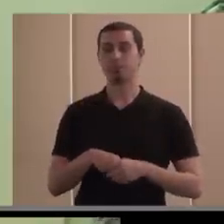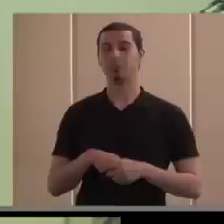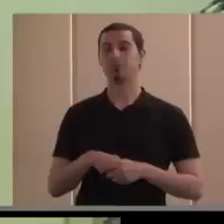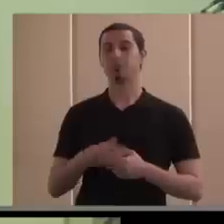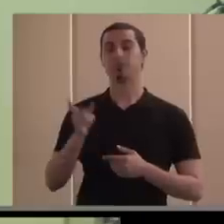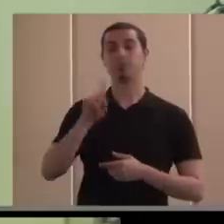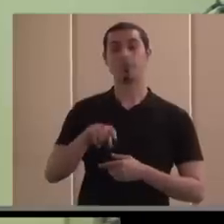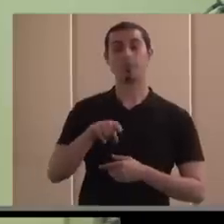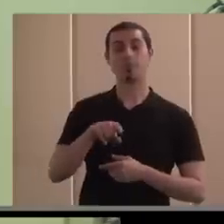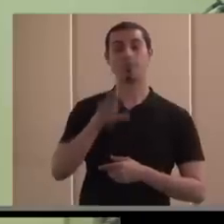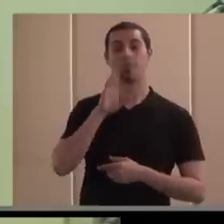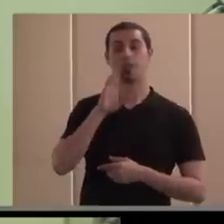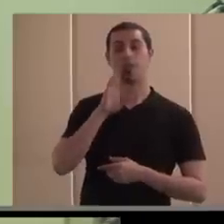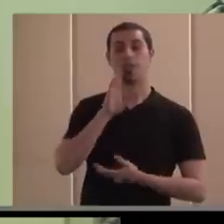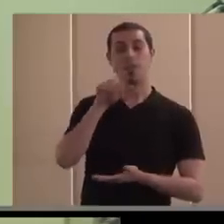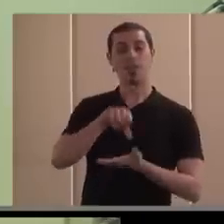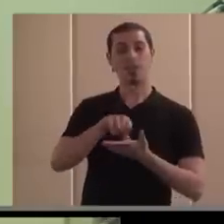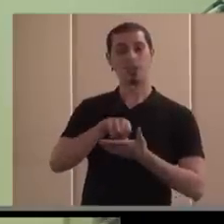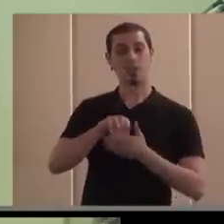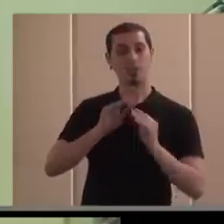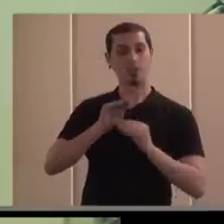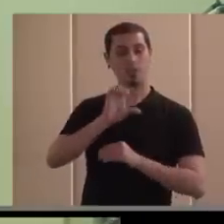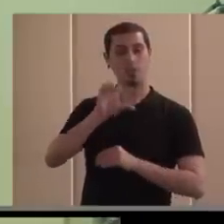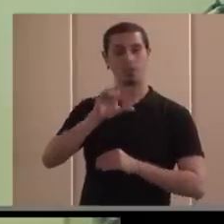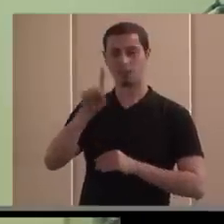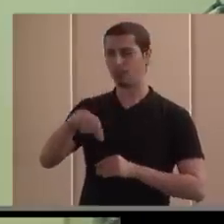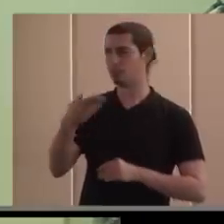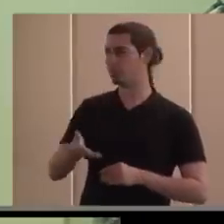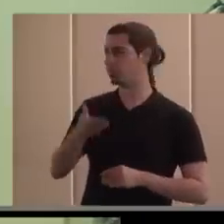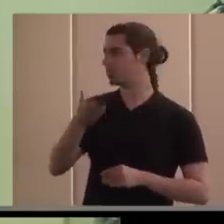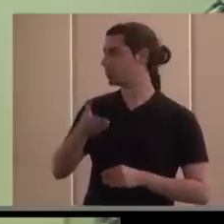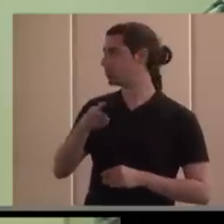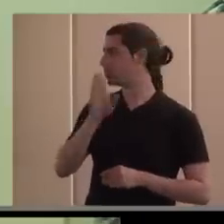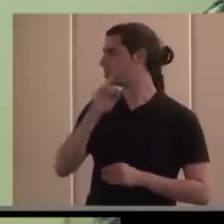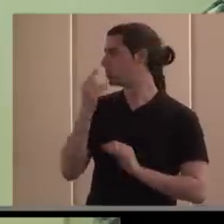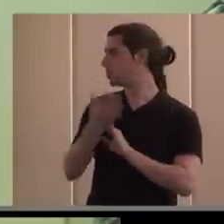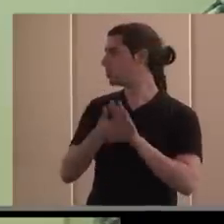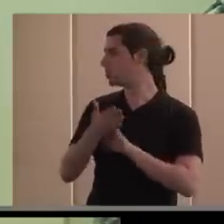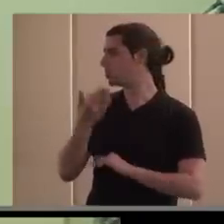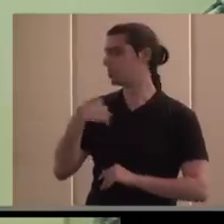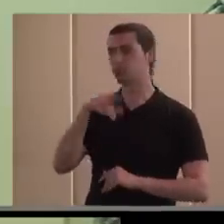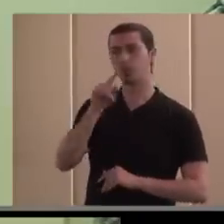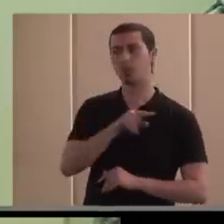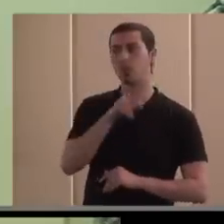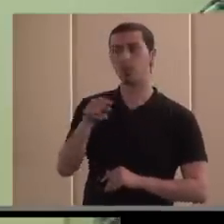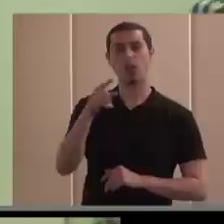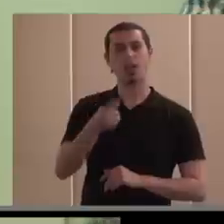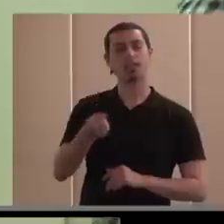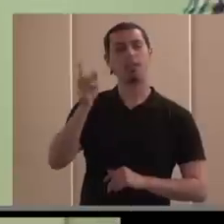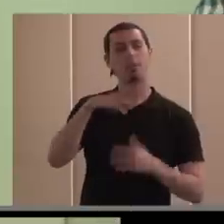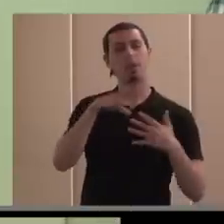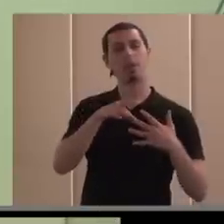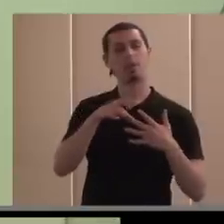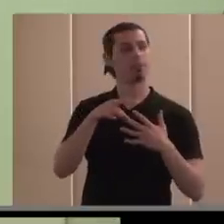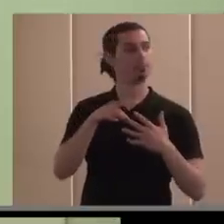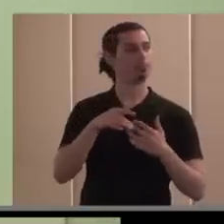dentro del Centro Europeo de Fundaciones también muy importante que no sé si se lo he contado en alguna ocasión también se lidera la Liga de